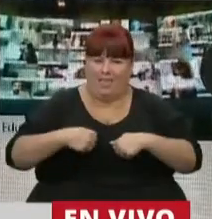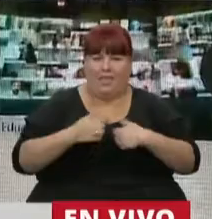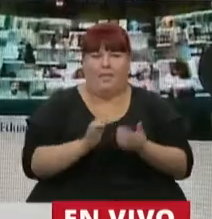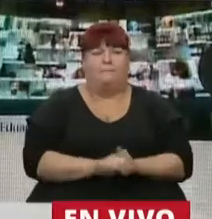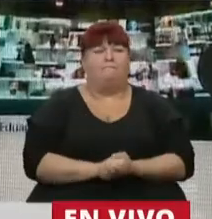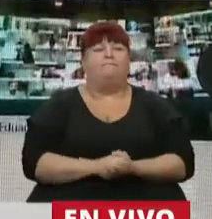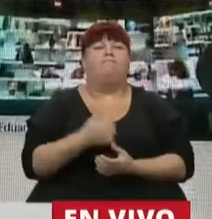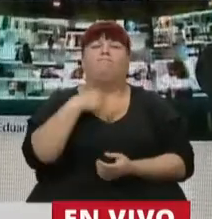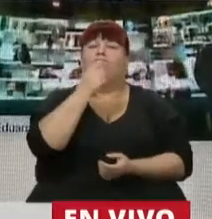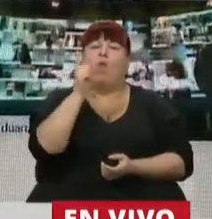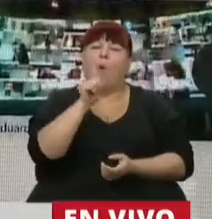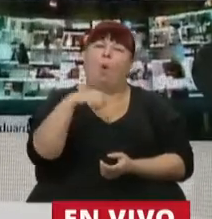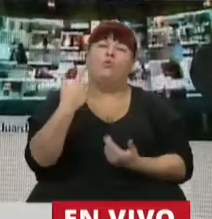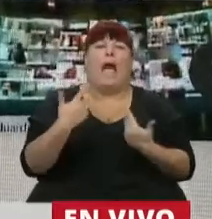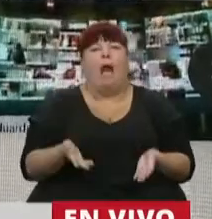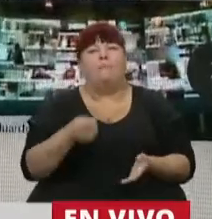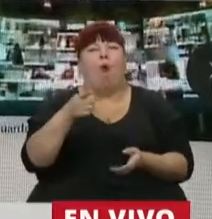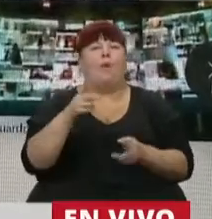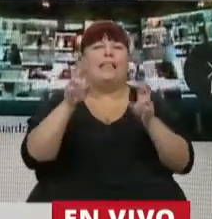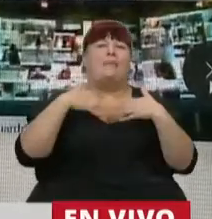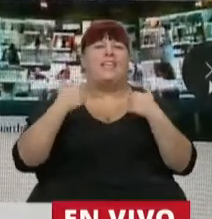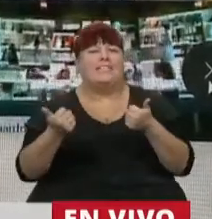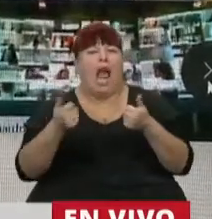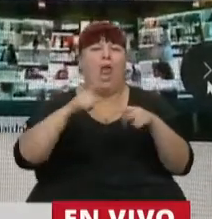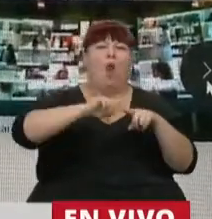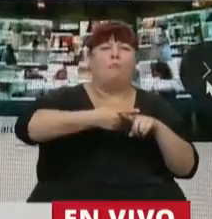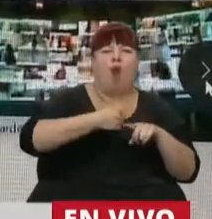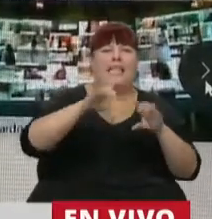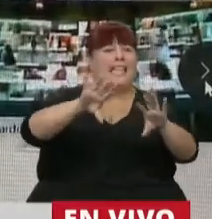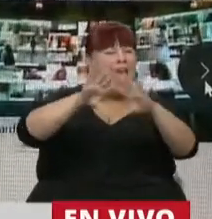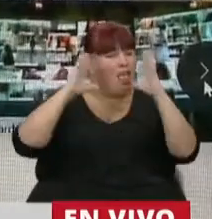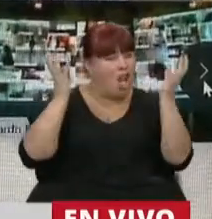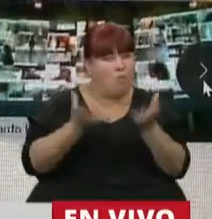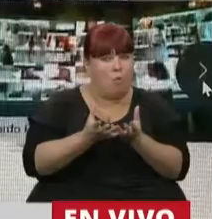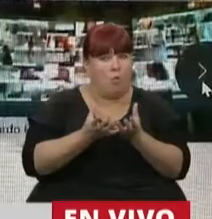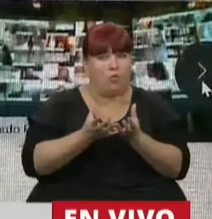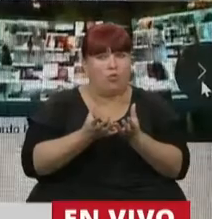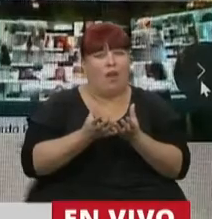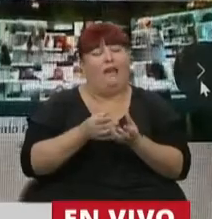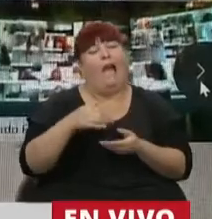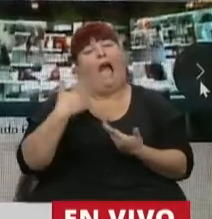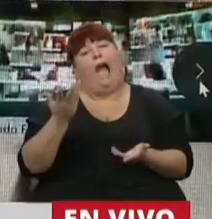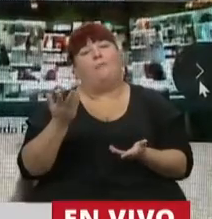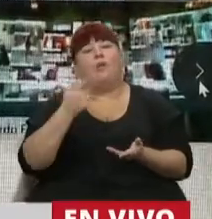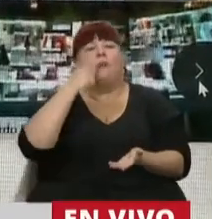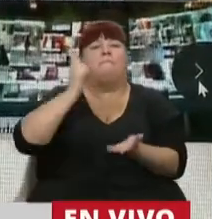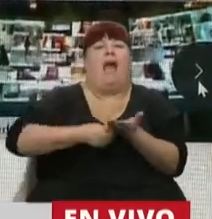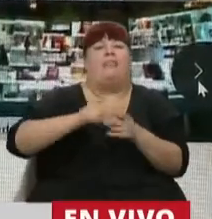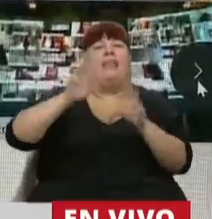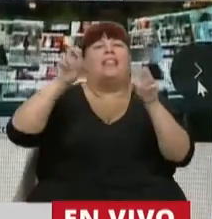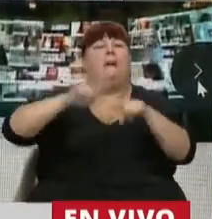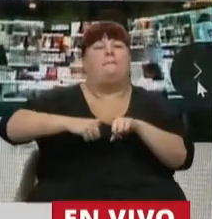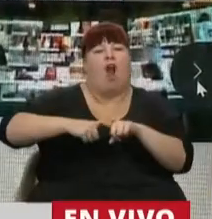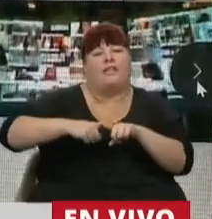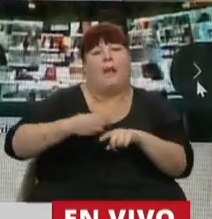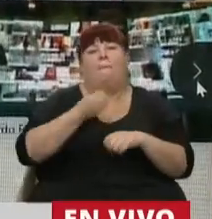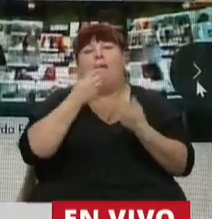no me gusta que aprovechando cuestiones de salud política a nivel mundial, se quieran inculcar lineamientos políticos